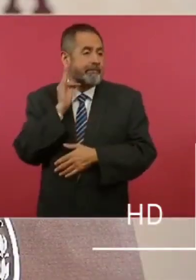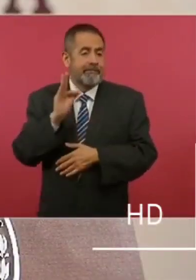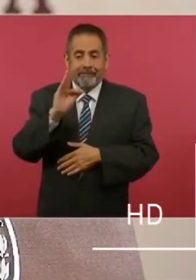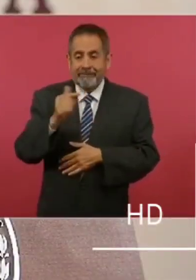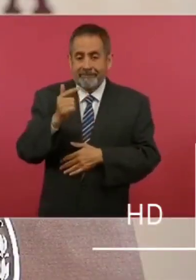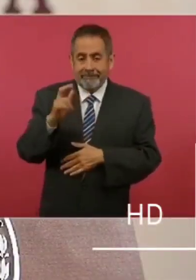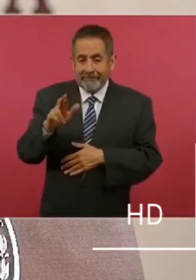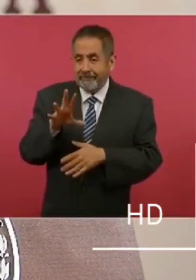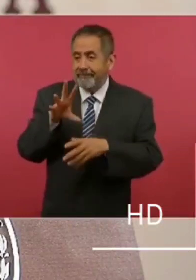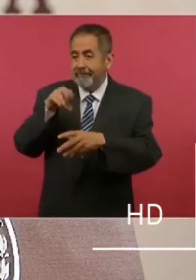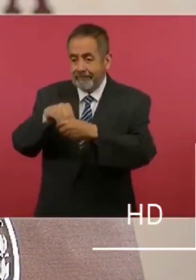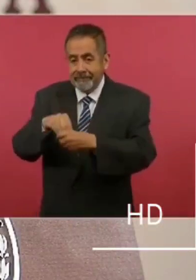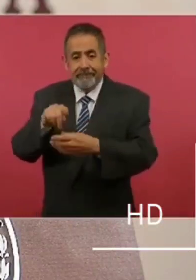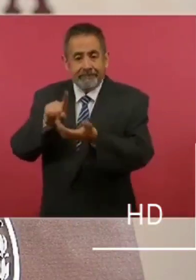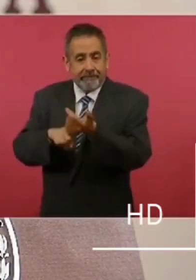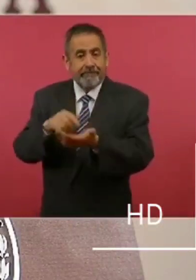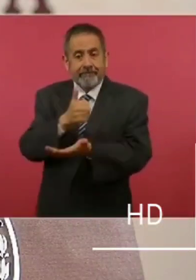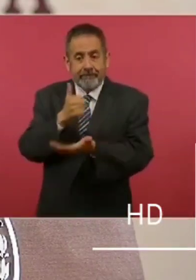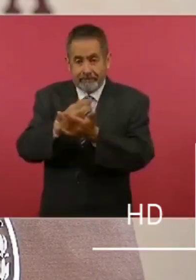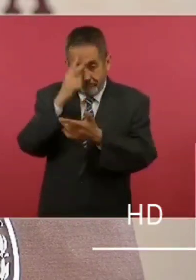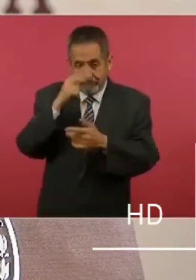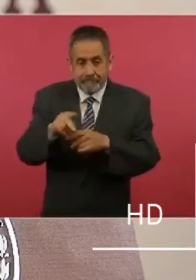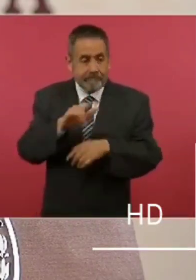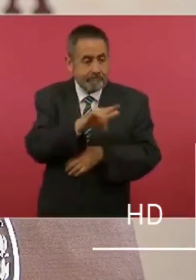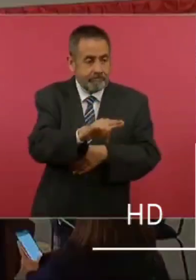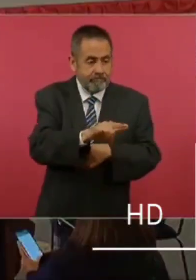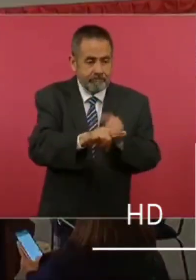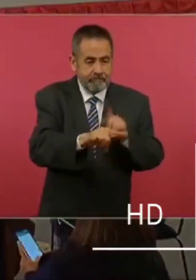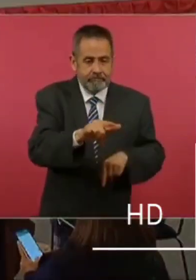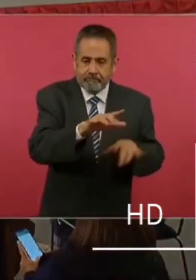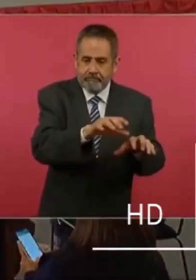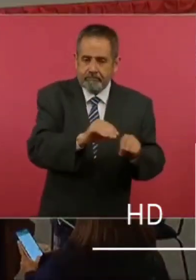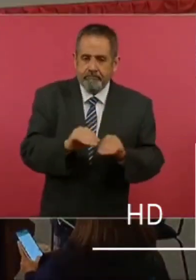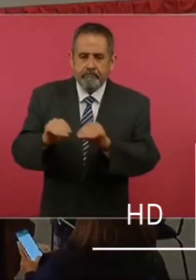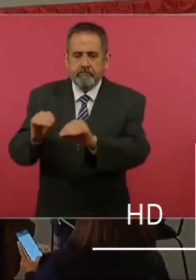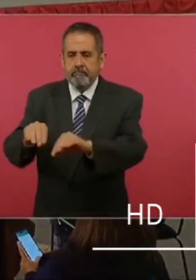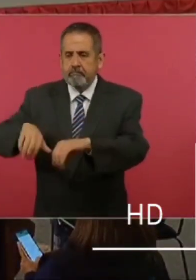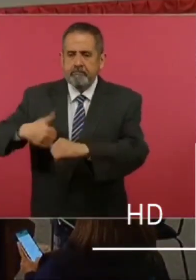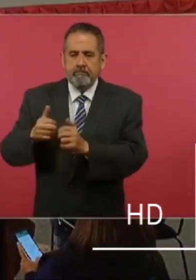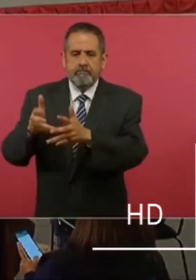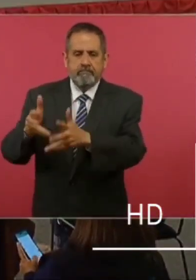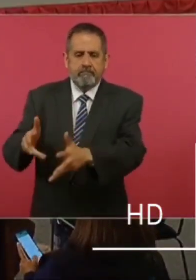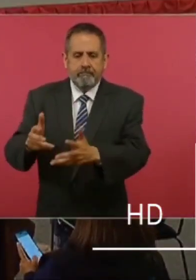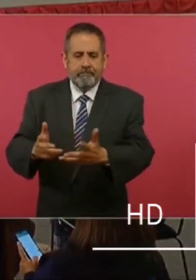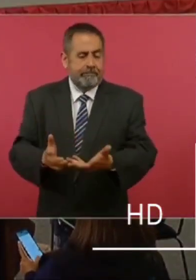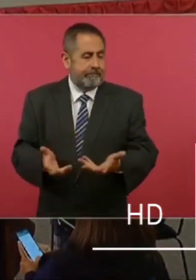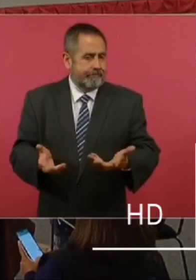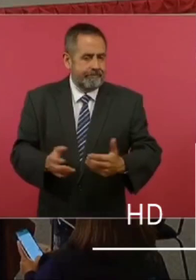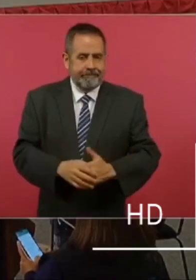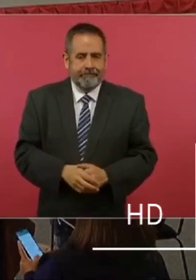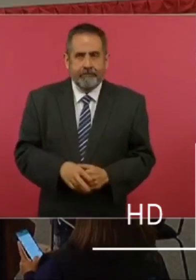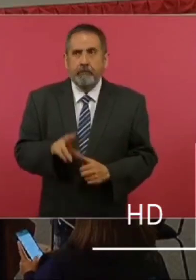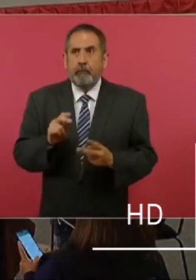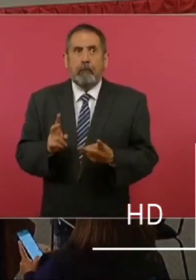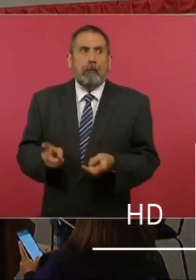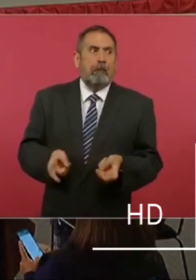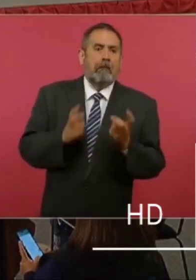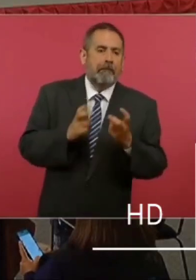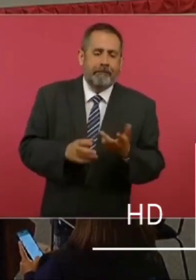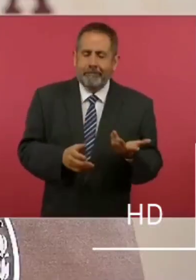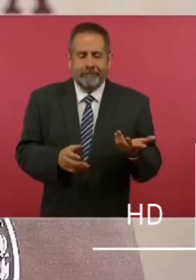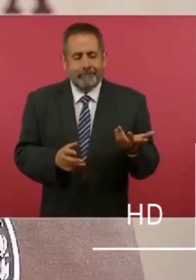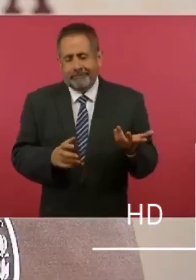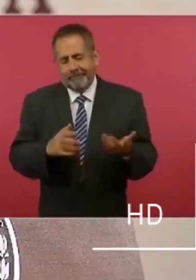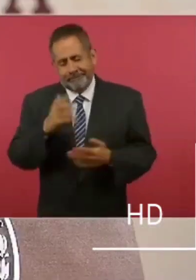República en la Ciudad de México. Bueno, ya sabemos cómo se las